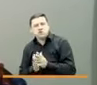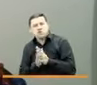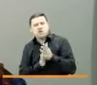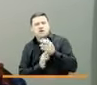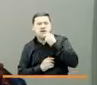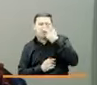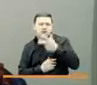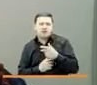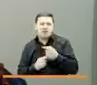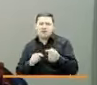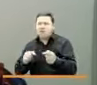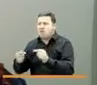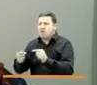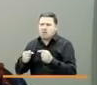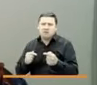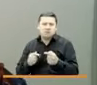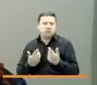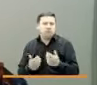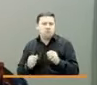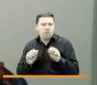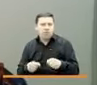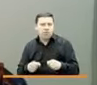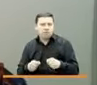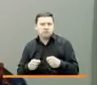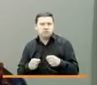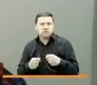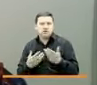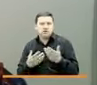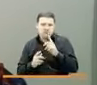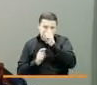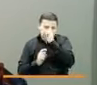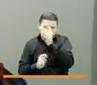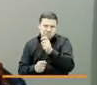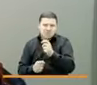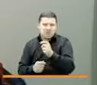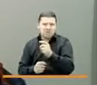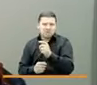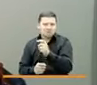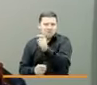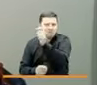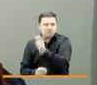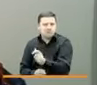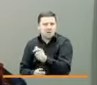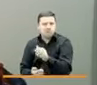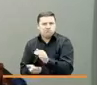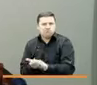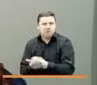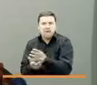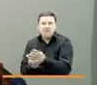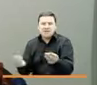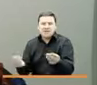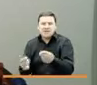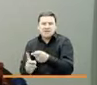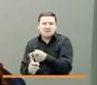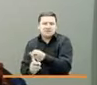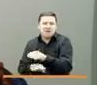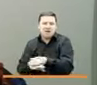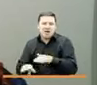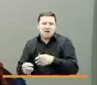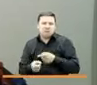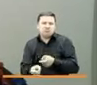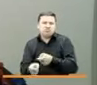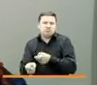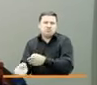del conflicto y para poder hacer un homenaje digno a los desaparecidos en esta masacre